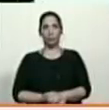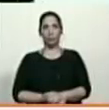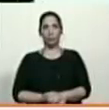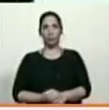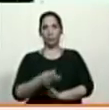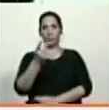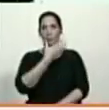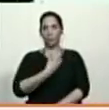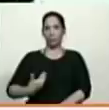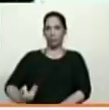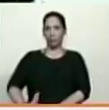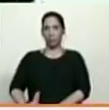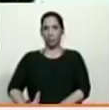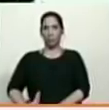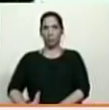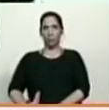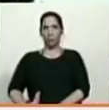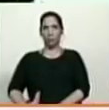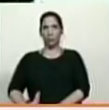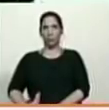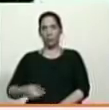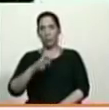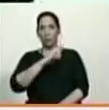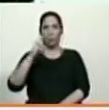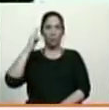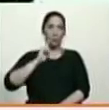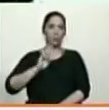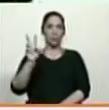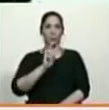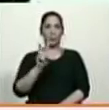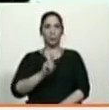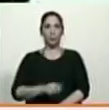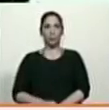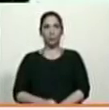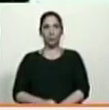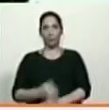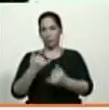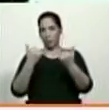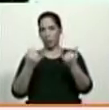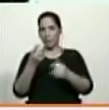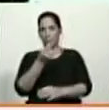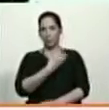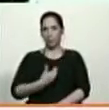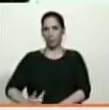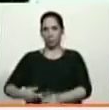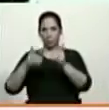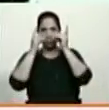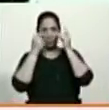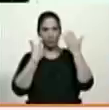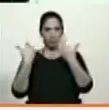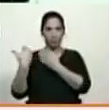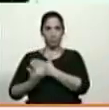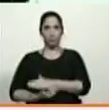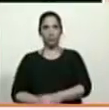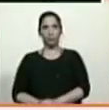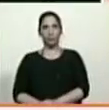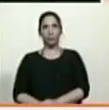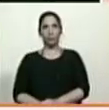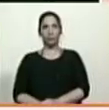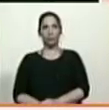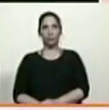Vicepresidencia Ejecutiva de la República Bolivariana de Venezuela y en minutos la Vicepresidenta dará explicaciones al pueblo venezolano. Adelante.